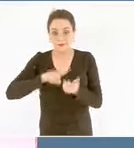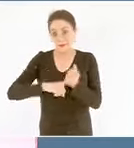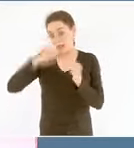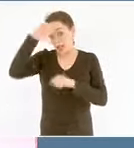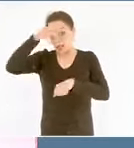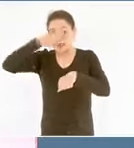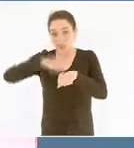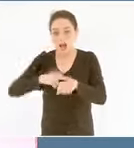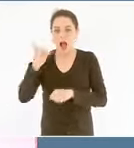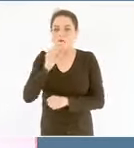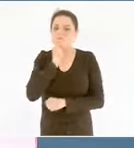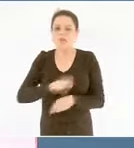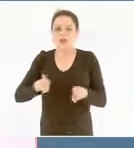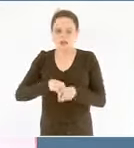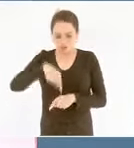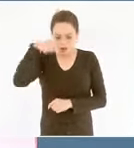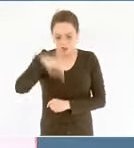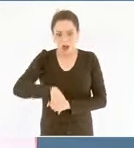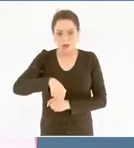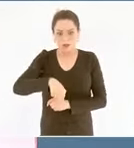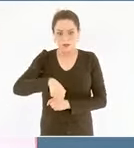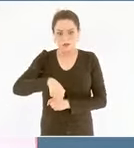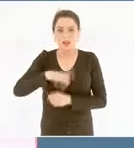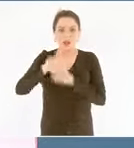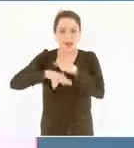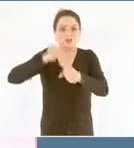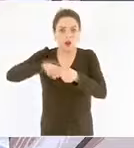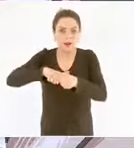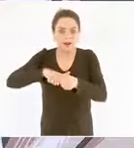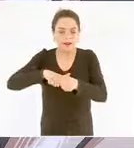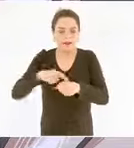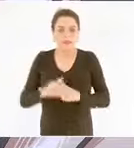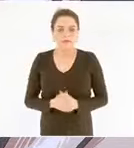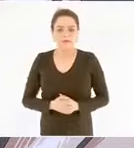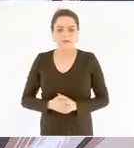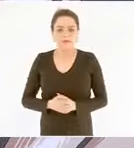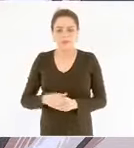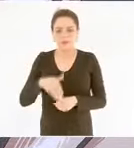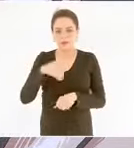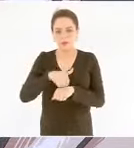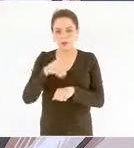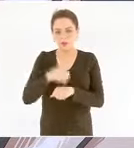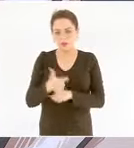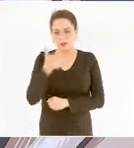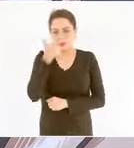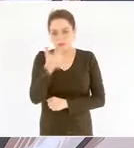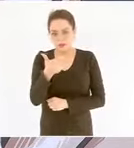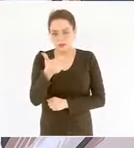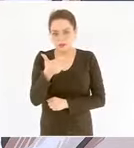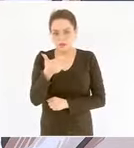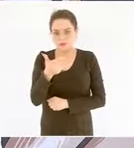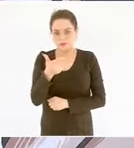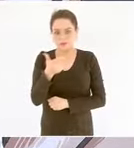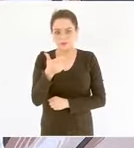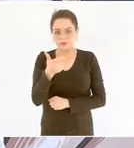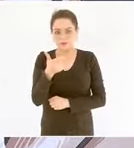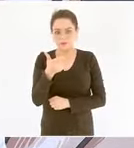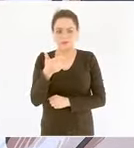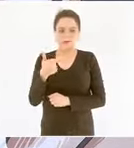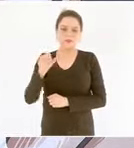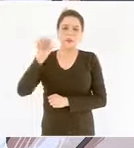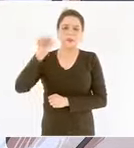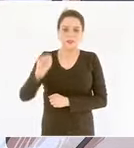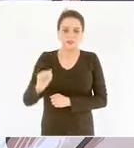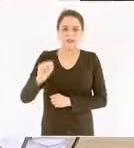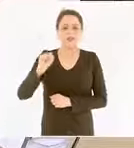siete la secretaría de hacienda y crédito público seguirá